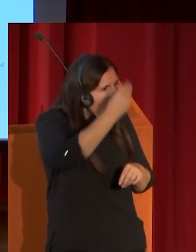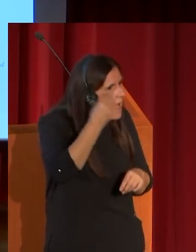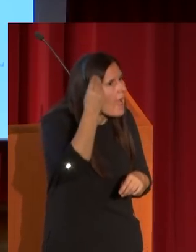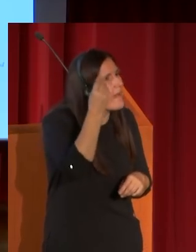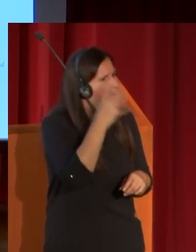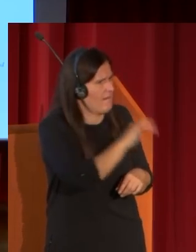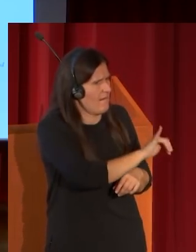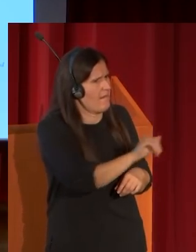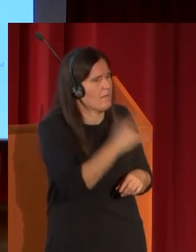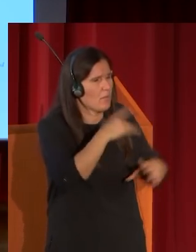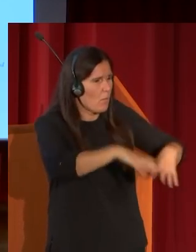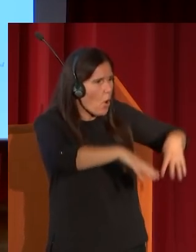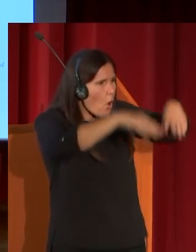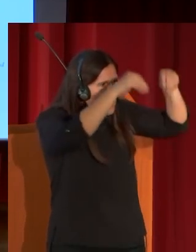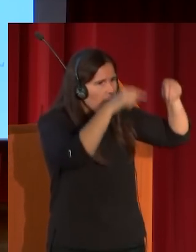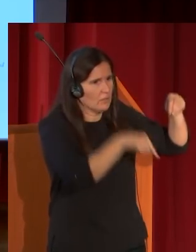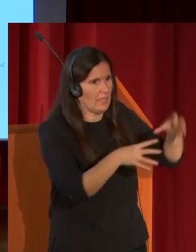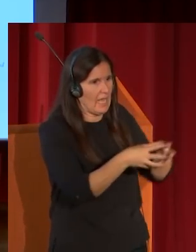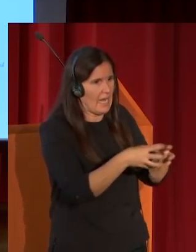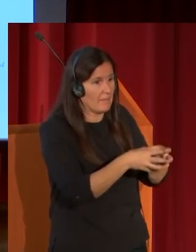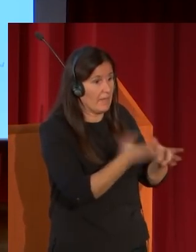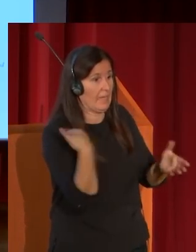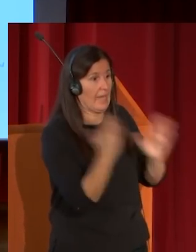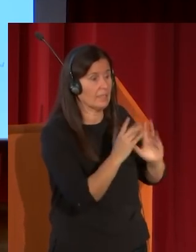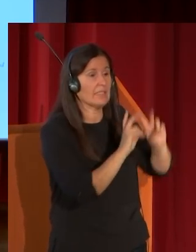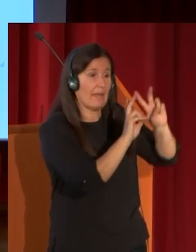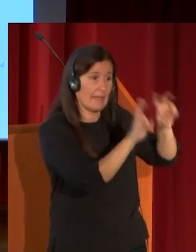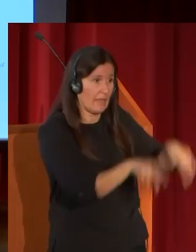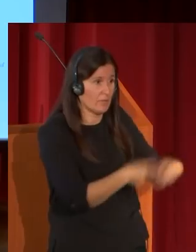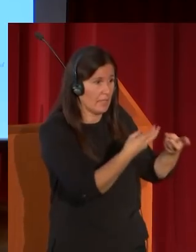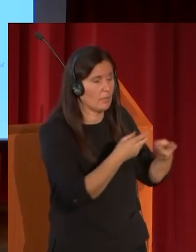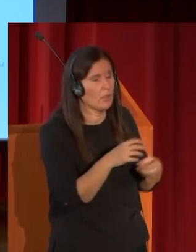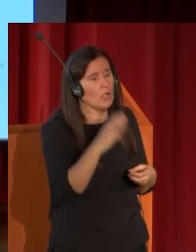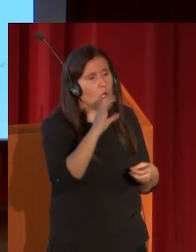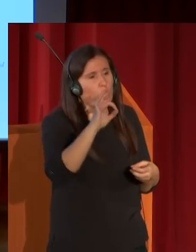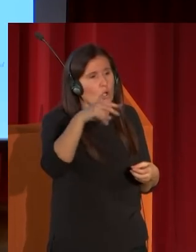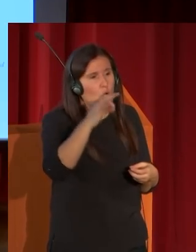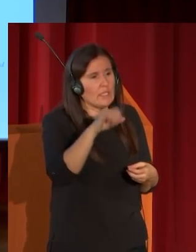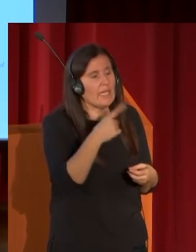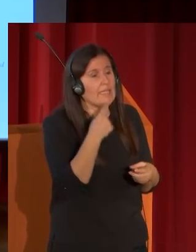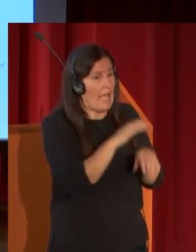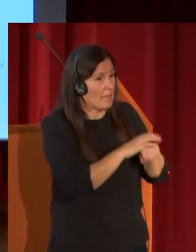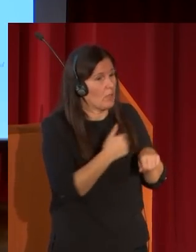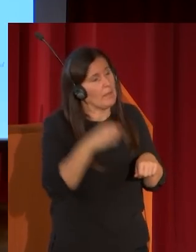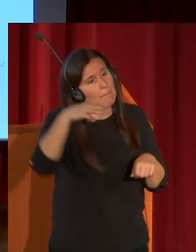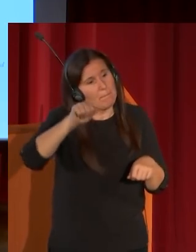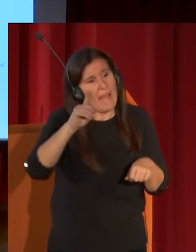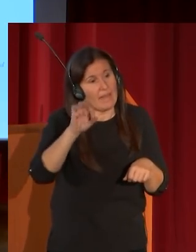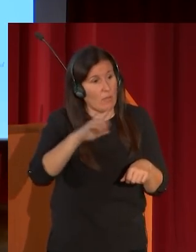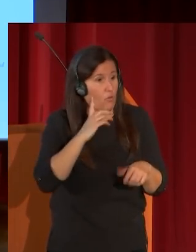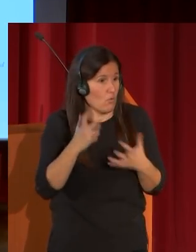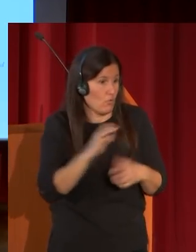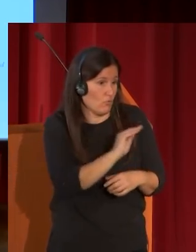monumento de la Alhambra que en esos años se está restaurando además por Rafael Contreras amigo de los Madrazo y que le